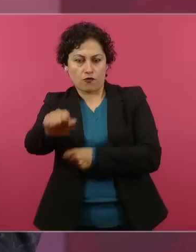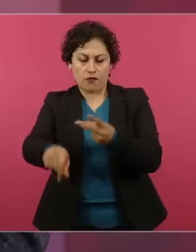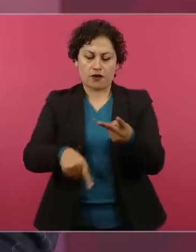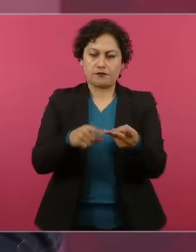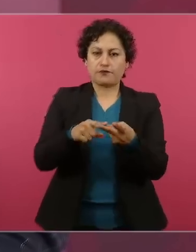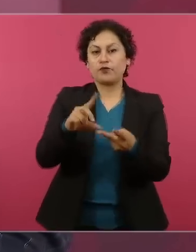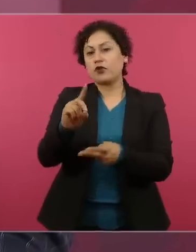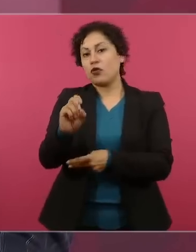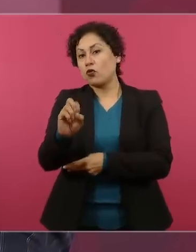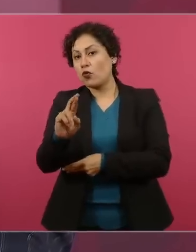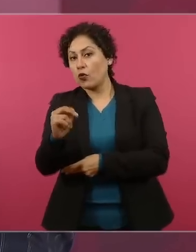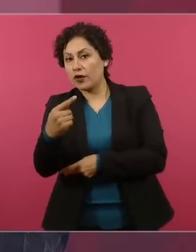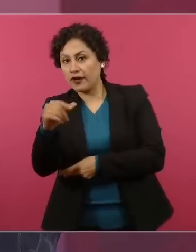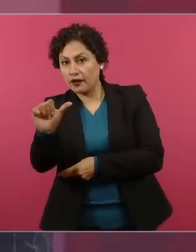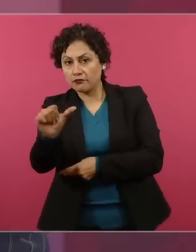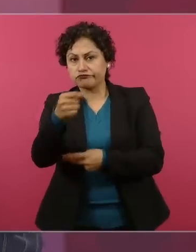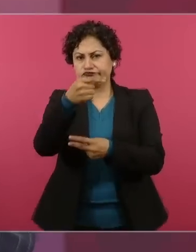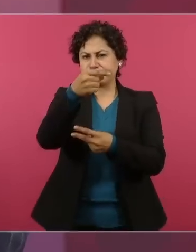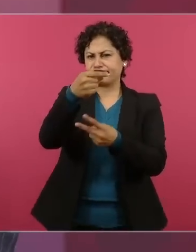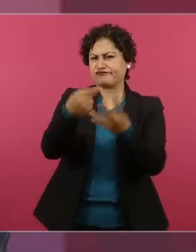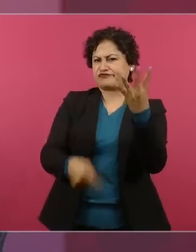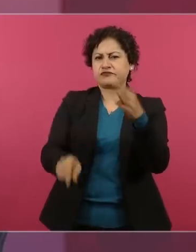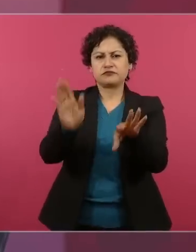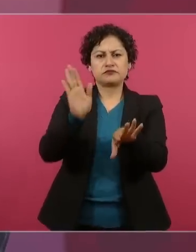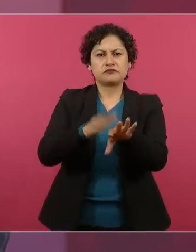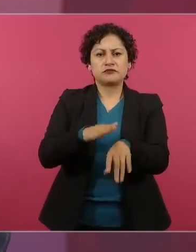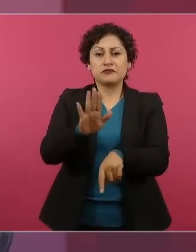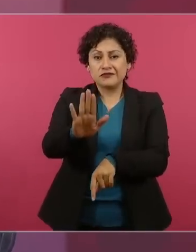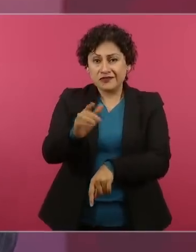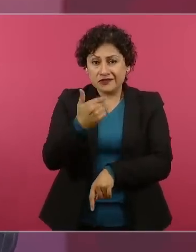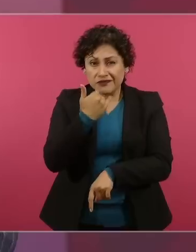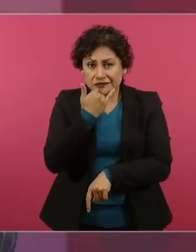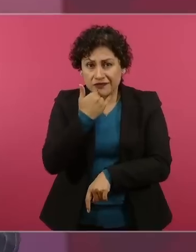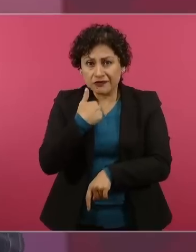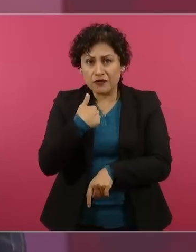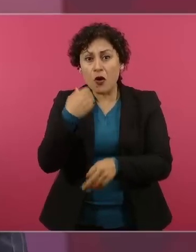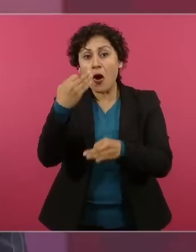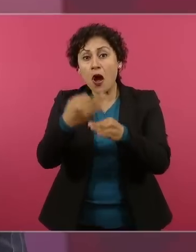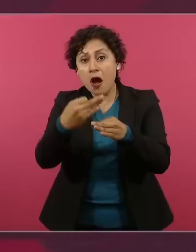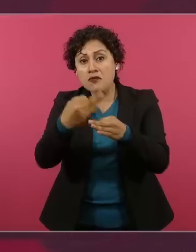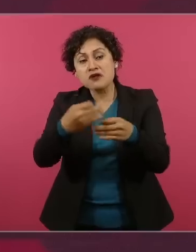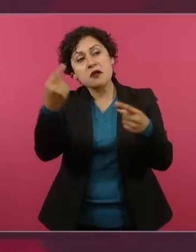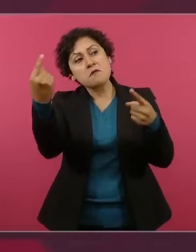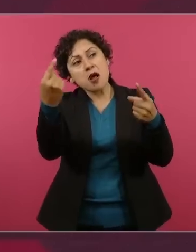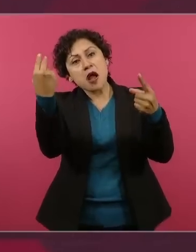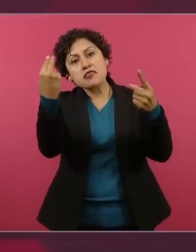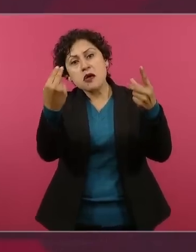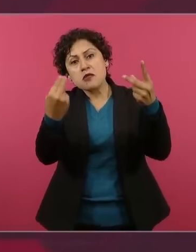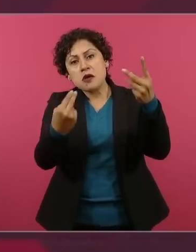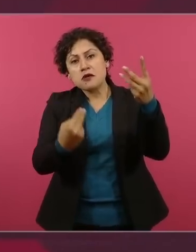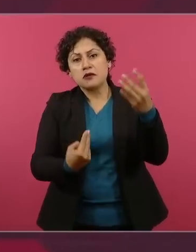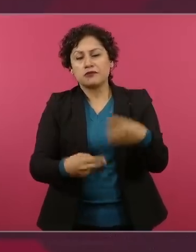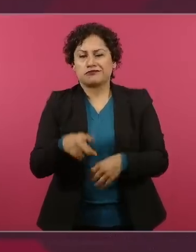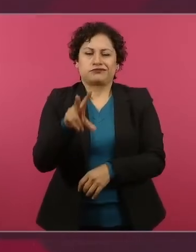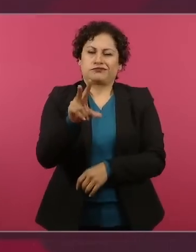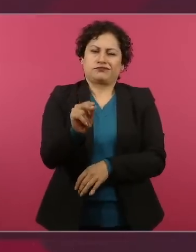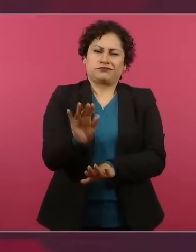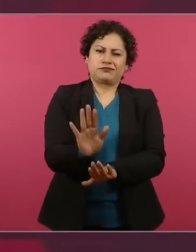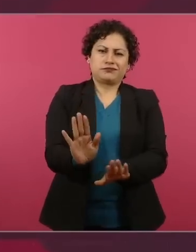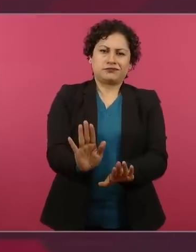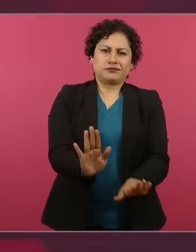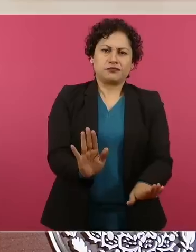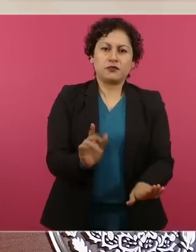etcétera, etcétera, etcétera. No los voy a mencionar, nada más aclarar eso,